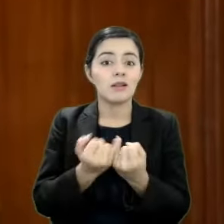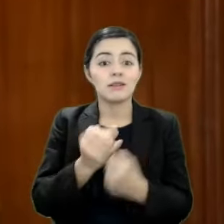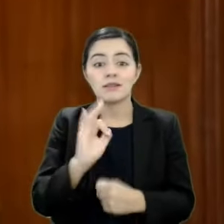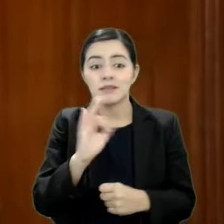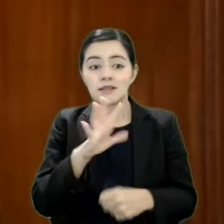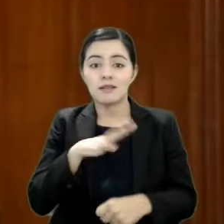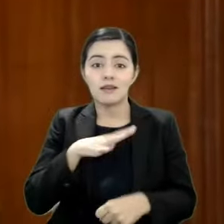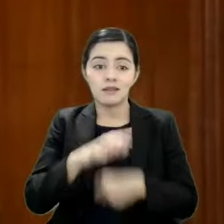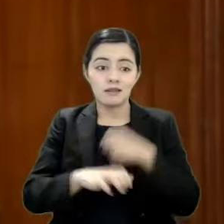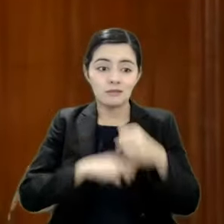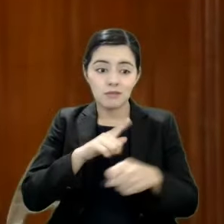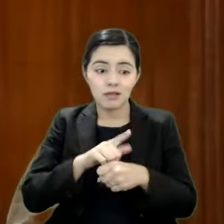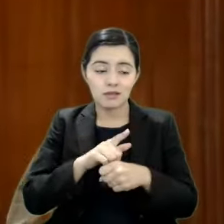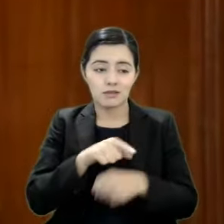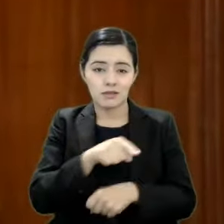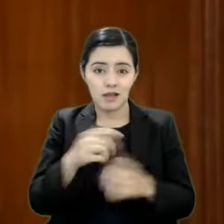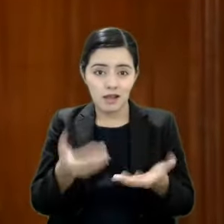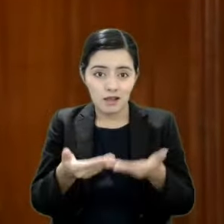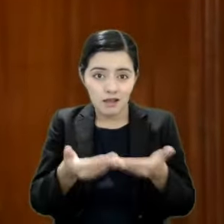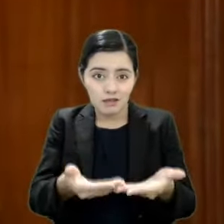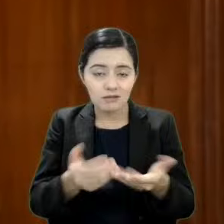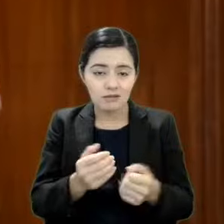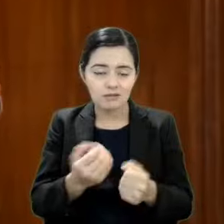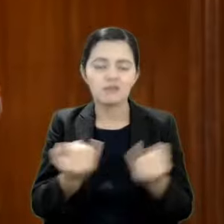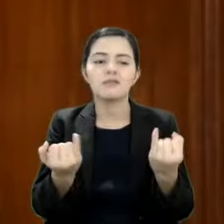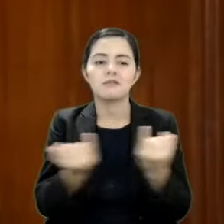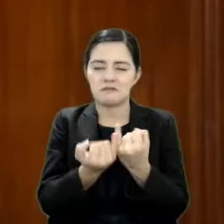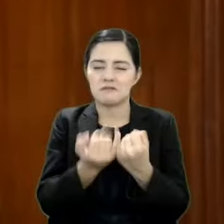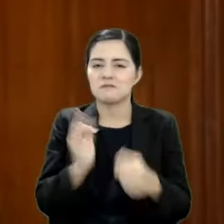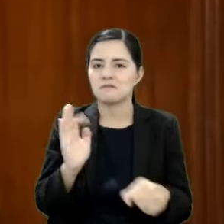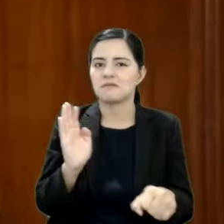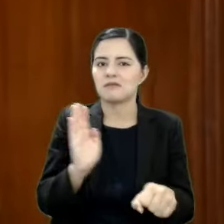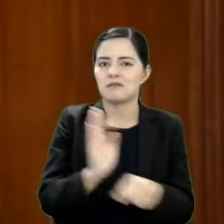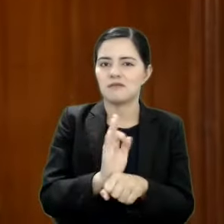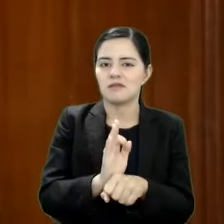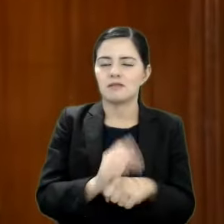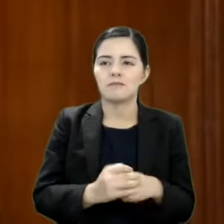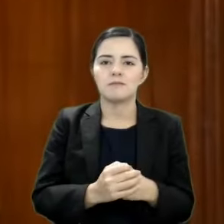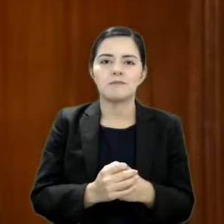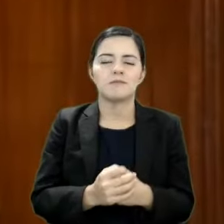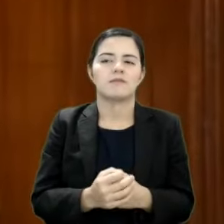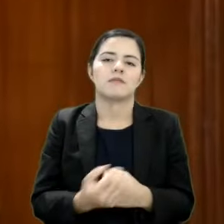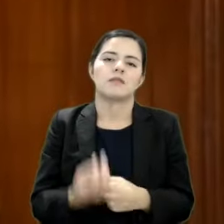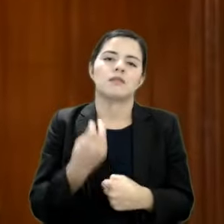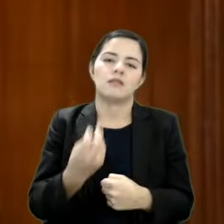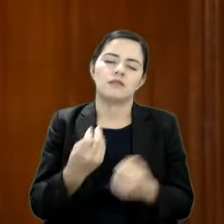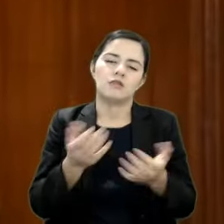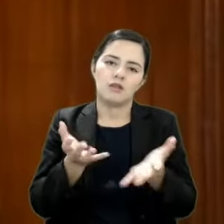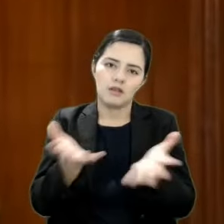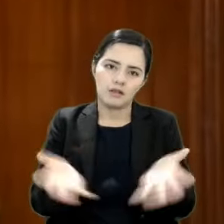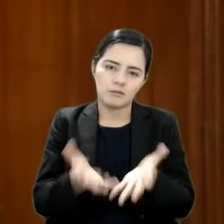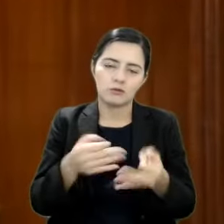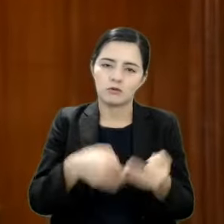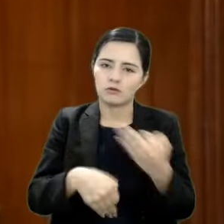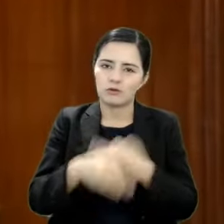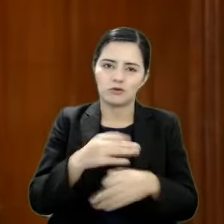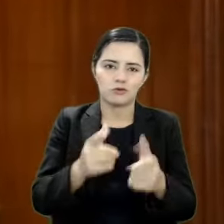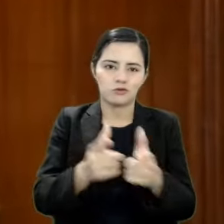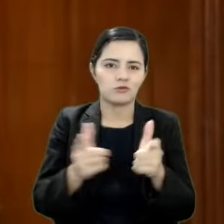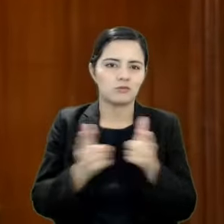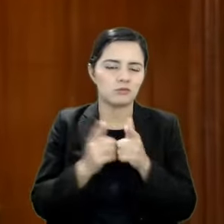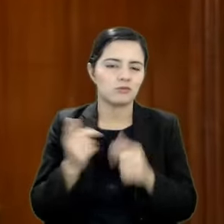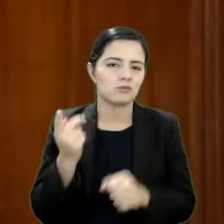calle. Por lo anterior, invitamos a todos los grupos parlamentarios de esta soberanía